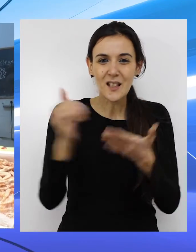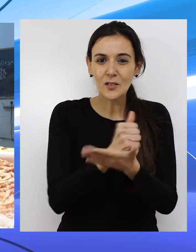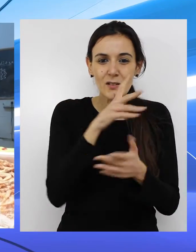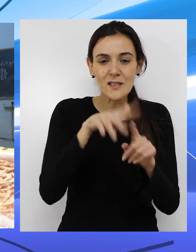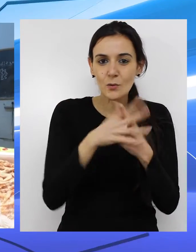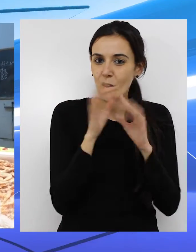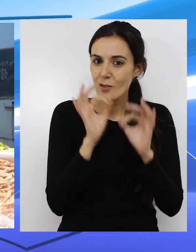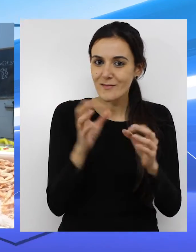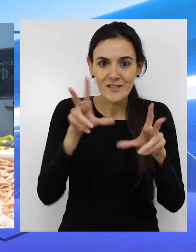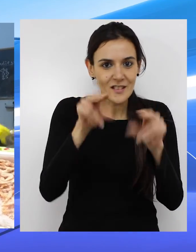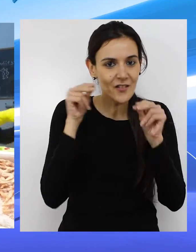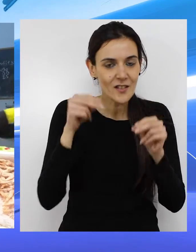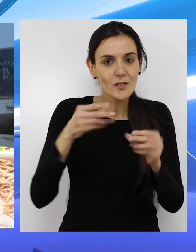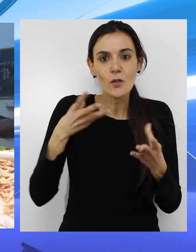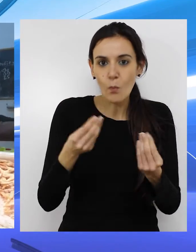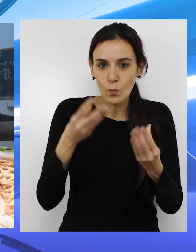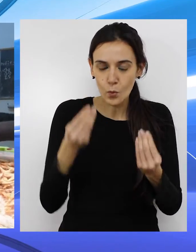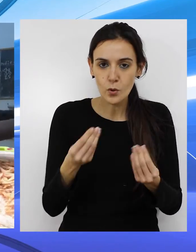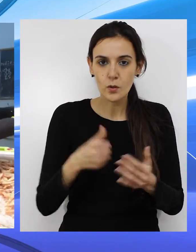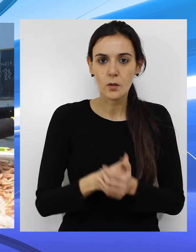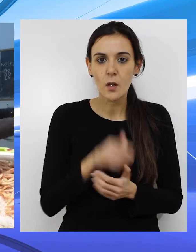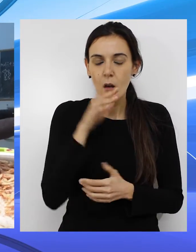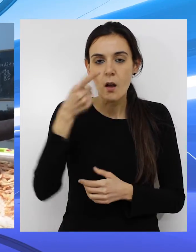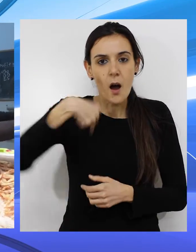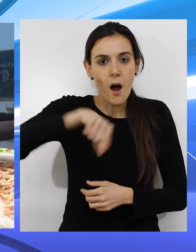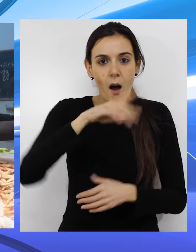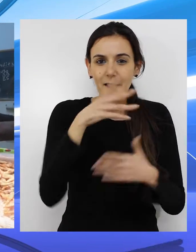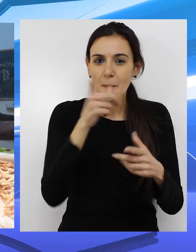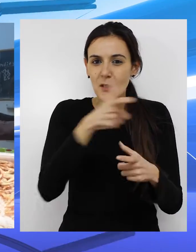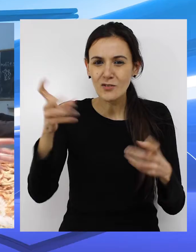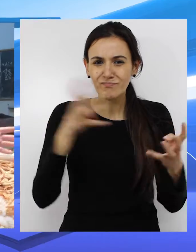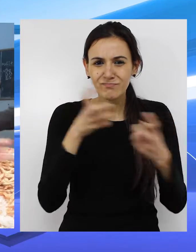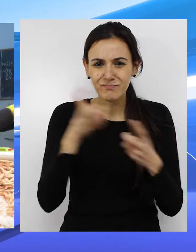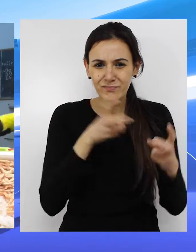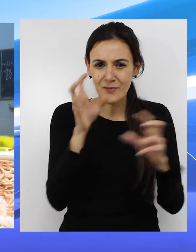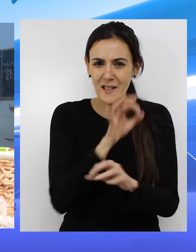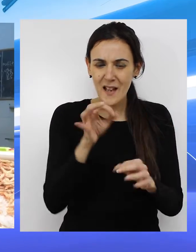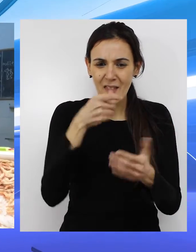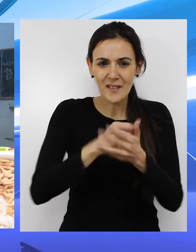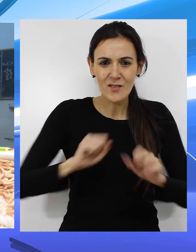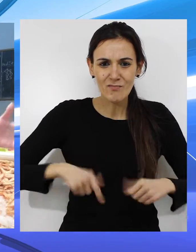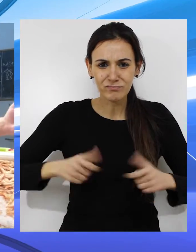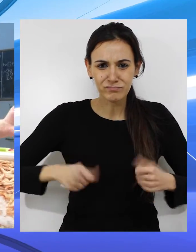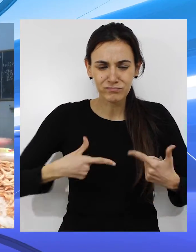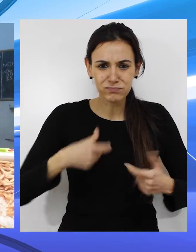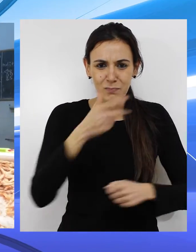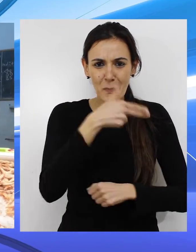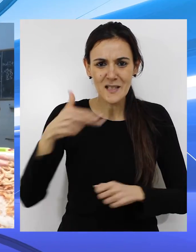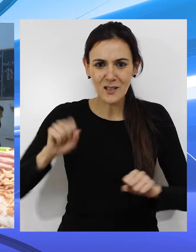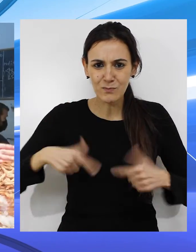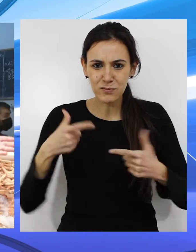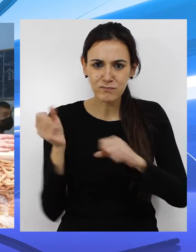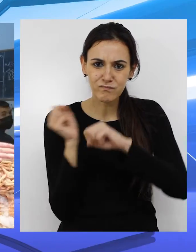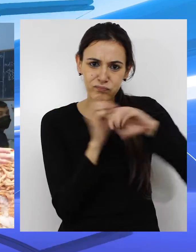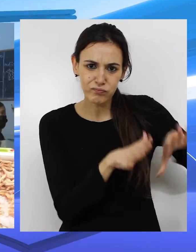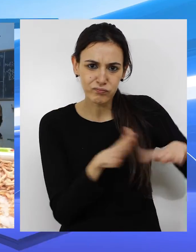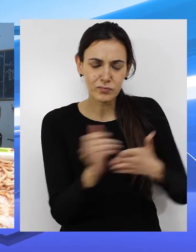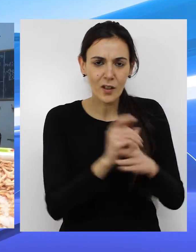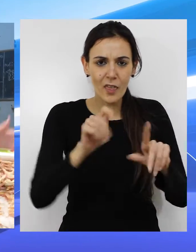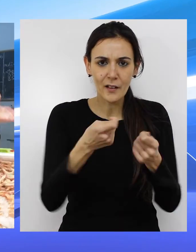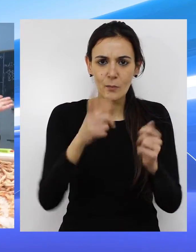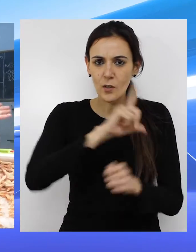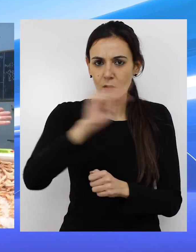lo que quieras, pero esto no puede ser ya. Esto ya es demasiado. Si no, aquí no viene nadie, aquí hay un dineral de pescado, aquí hay un dineral de pescado, lo vamos a tirar,